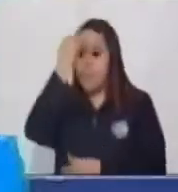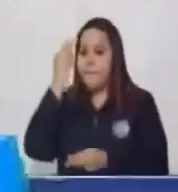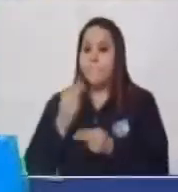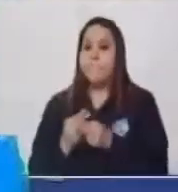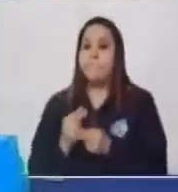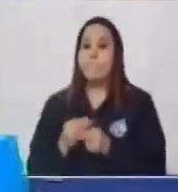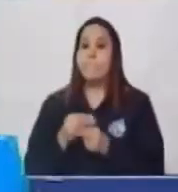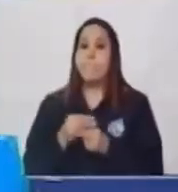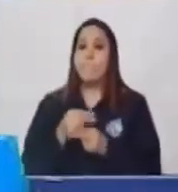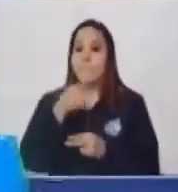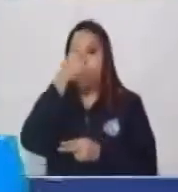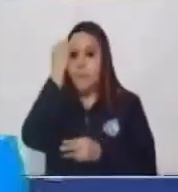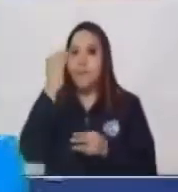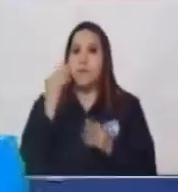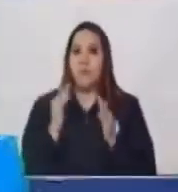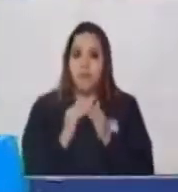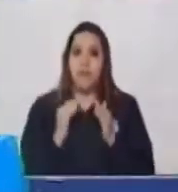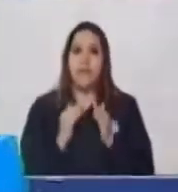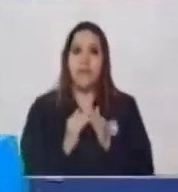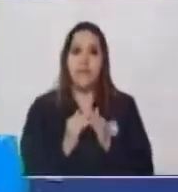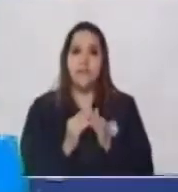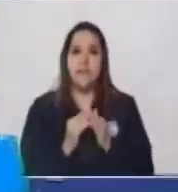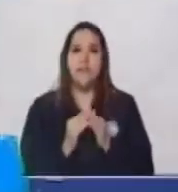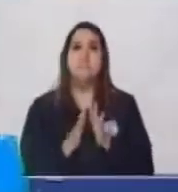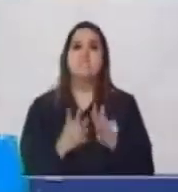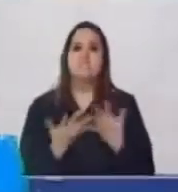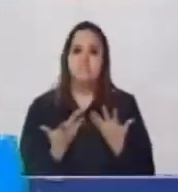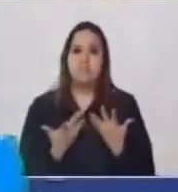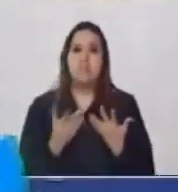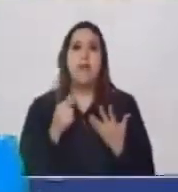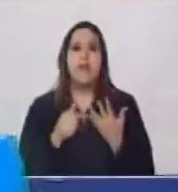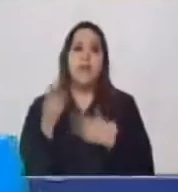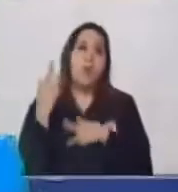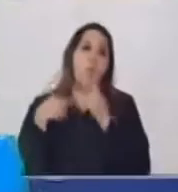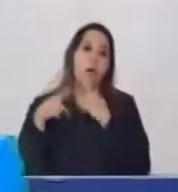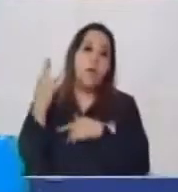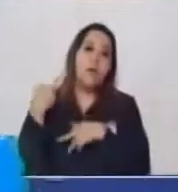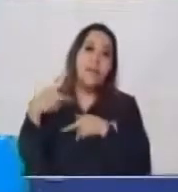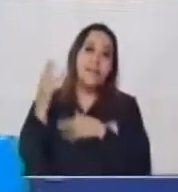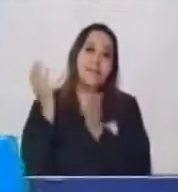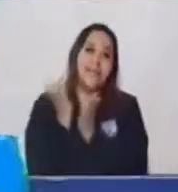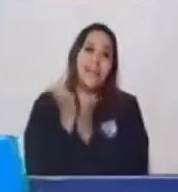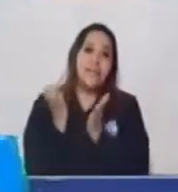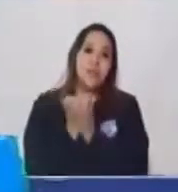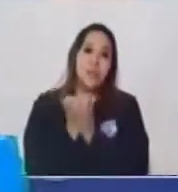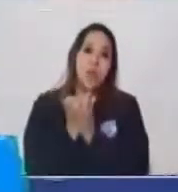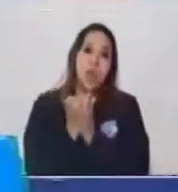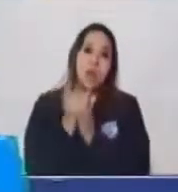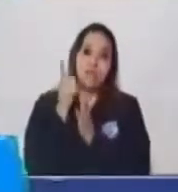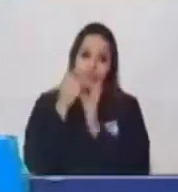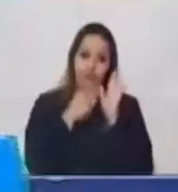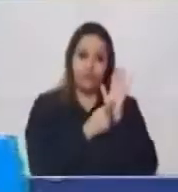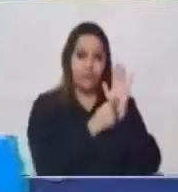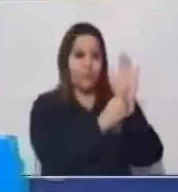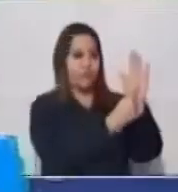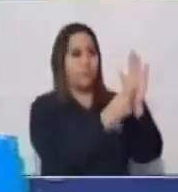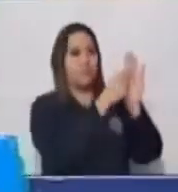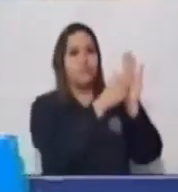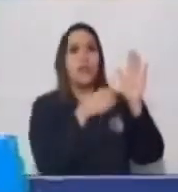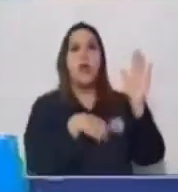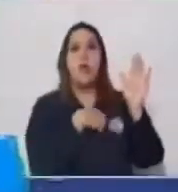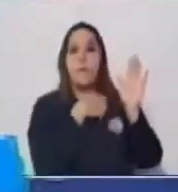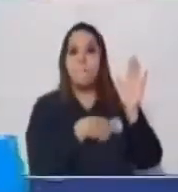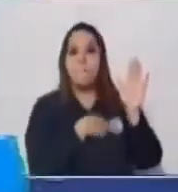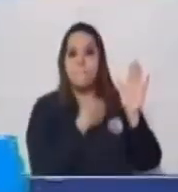portafolio De Aprendo en Casa Para que Cuando regreses A la escuela Se lo muestres A tu maestra